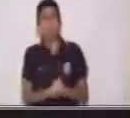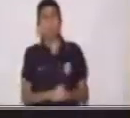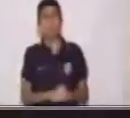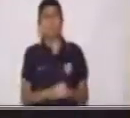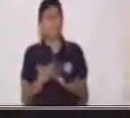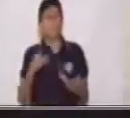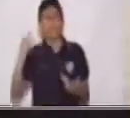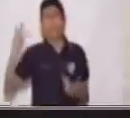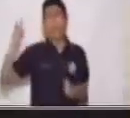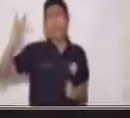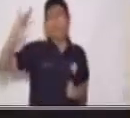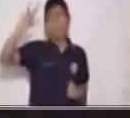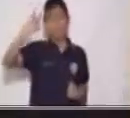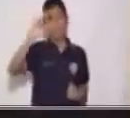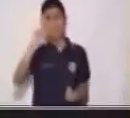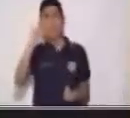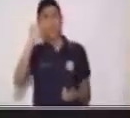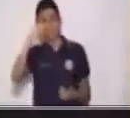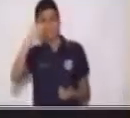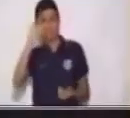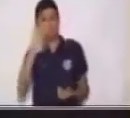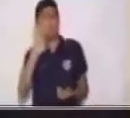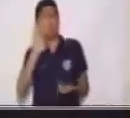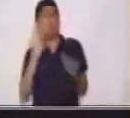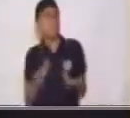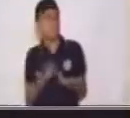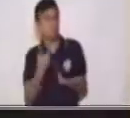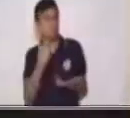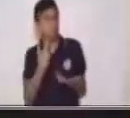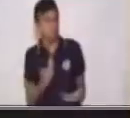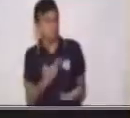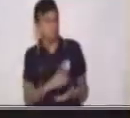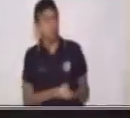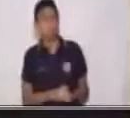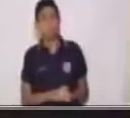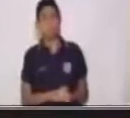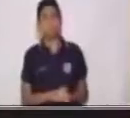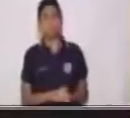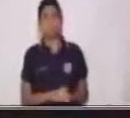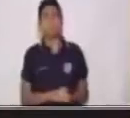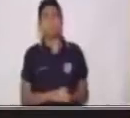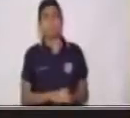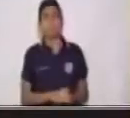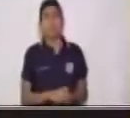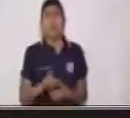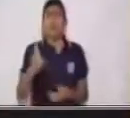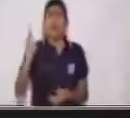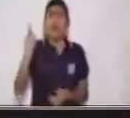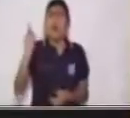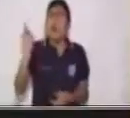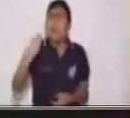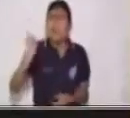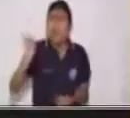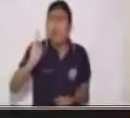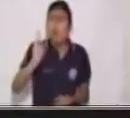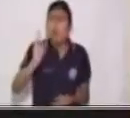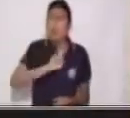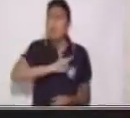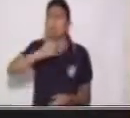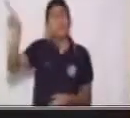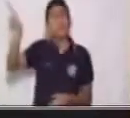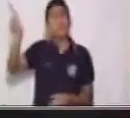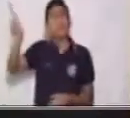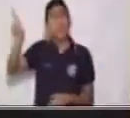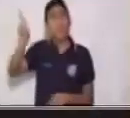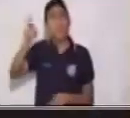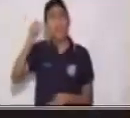aventuras de Rita. Vamos a ver qué dice nuestra pregunta. ¿A dónde salió Rita?